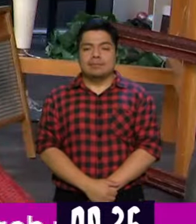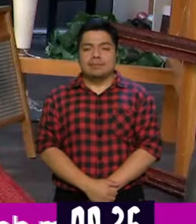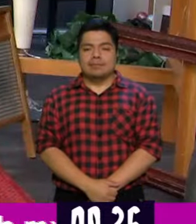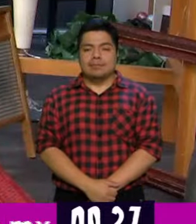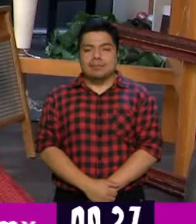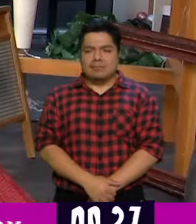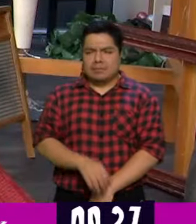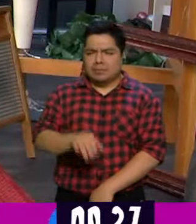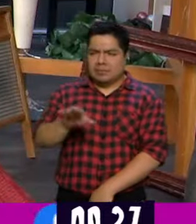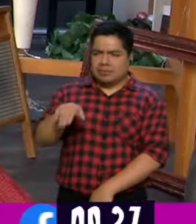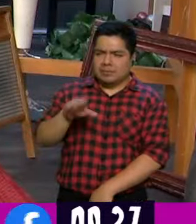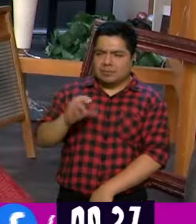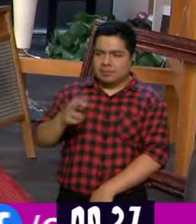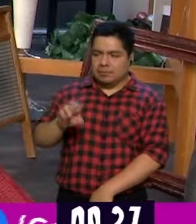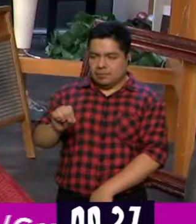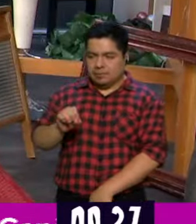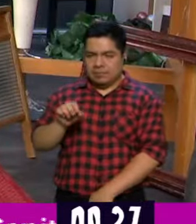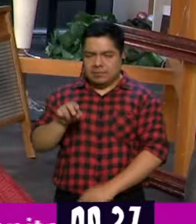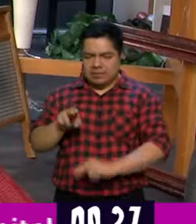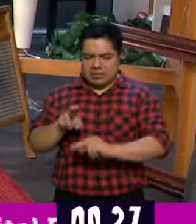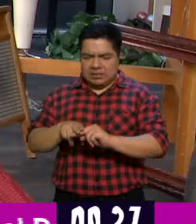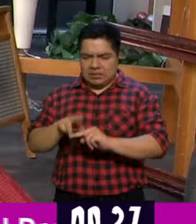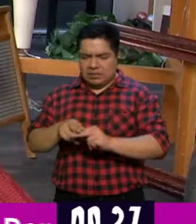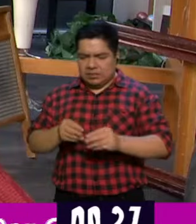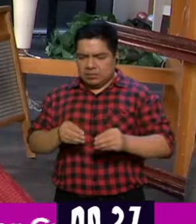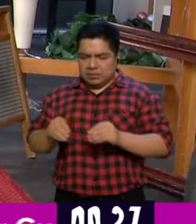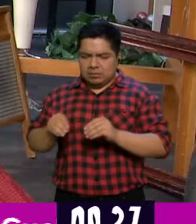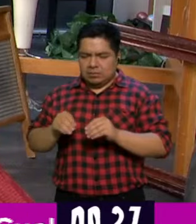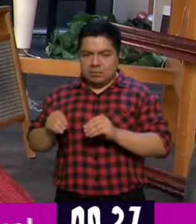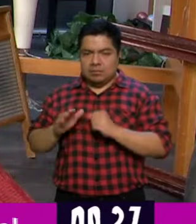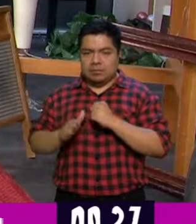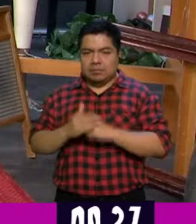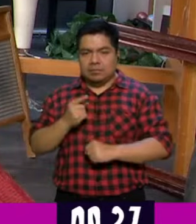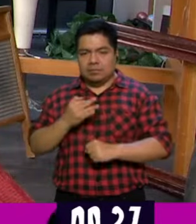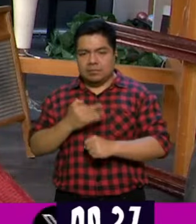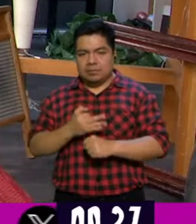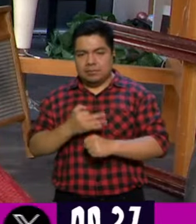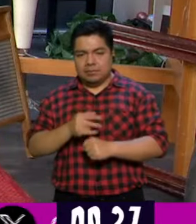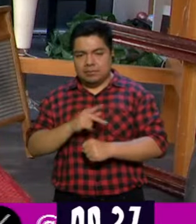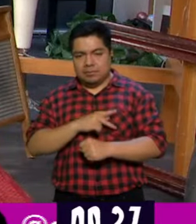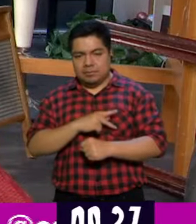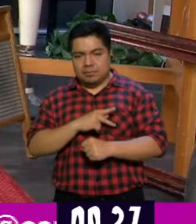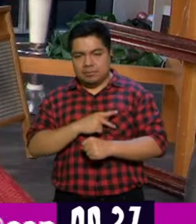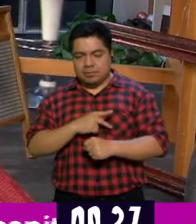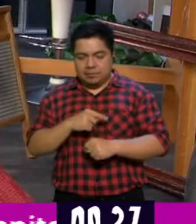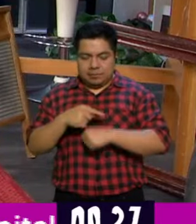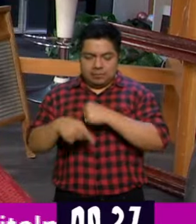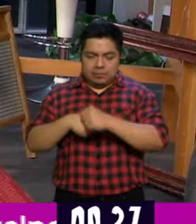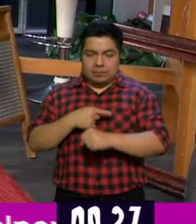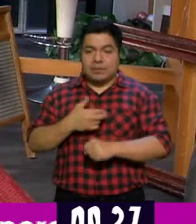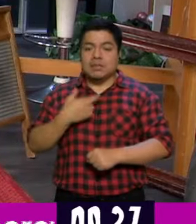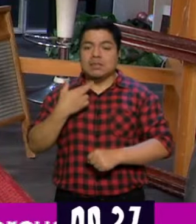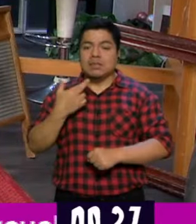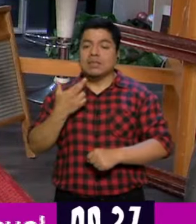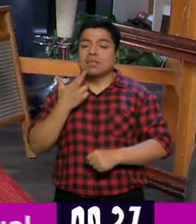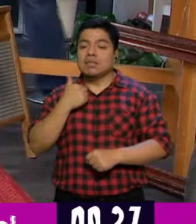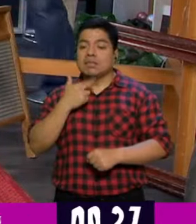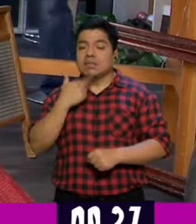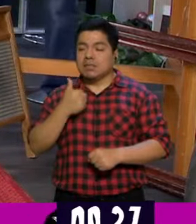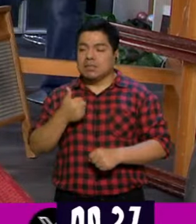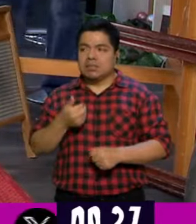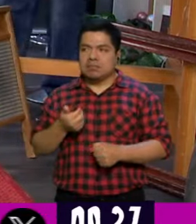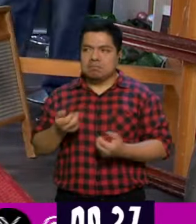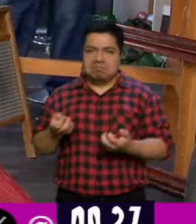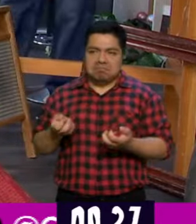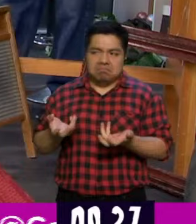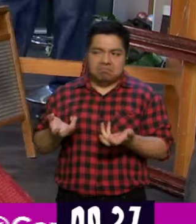¿Sabes qué, Charro? Yo debería de mover ese ahorita, porque yo sí traigo, miren, mi pulsera roja. ¿Y con eso ya qué?